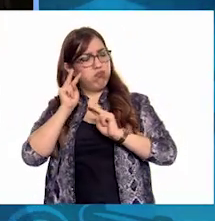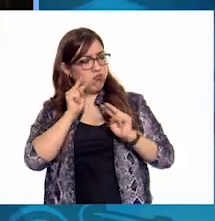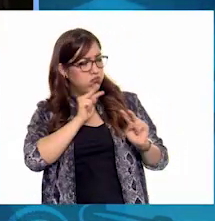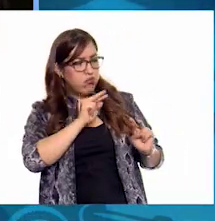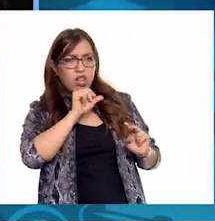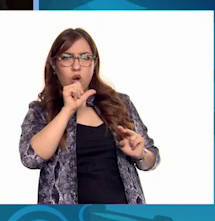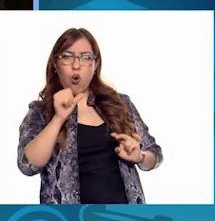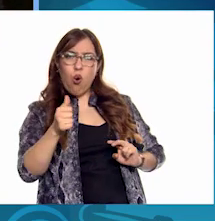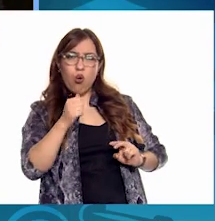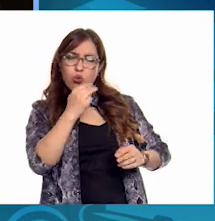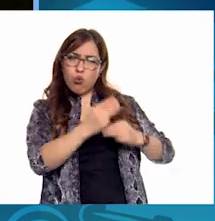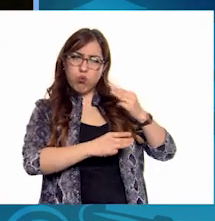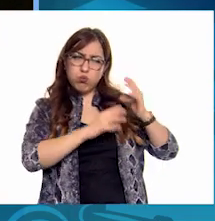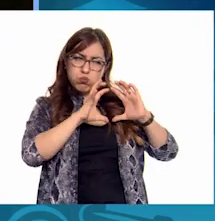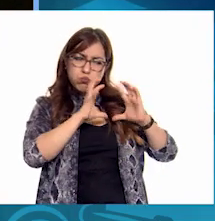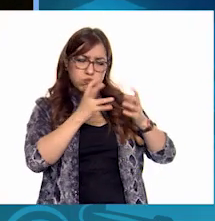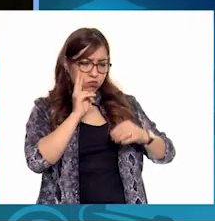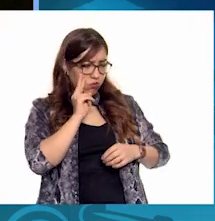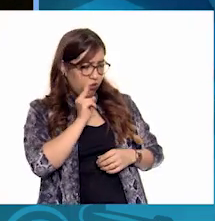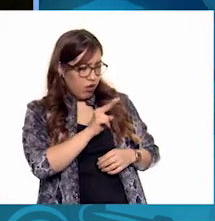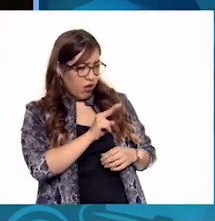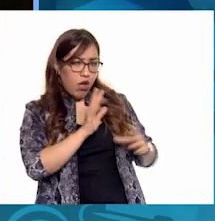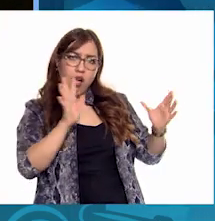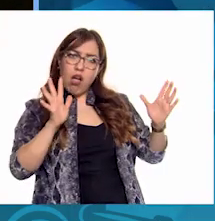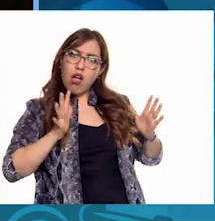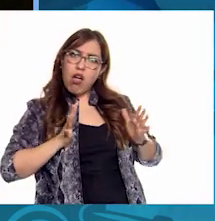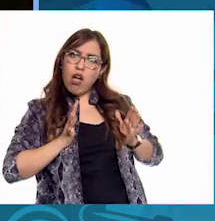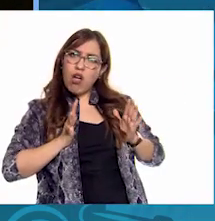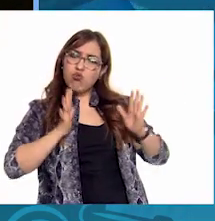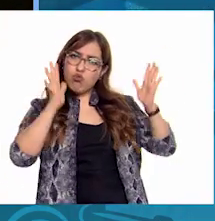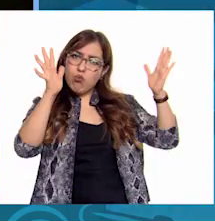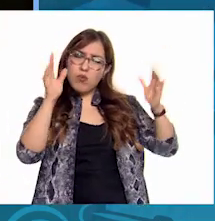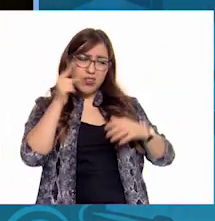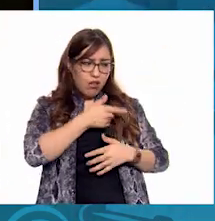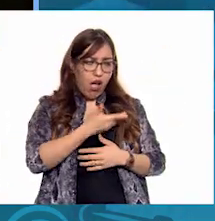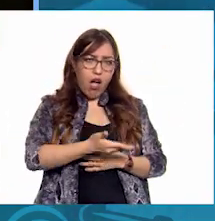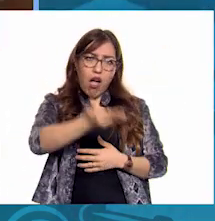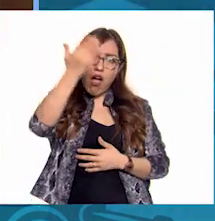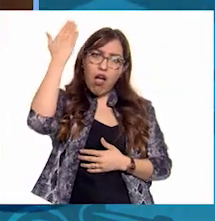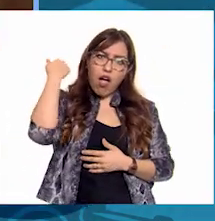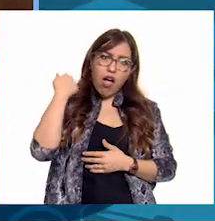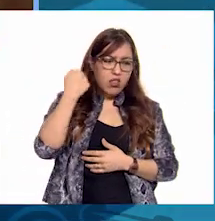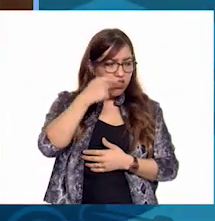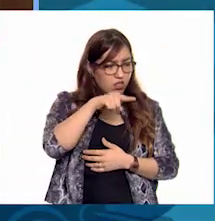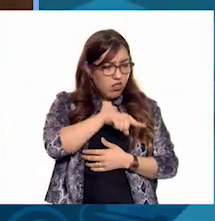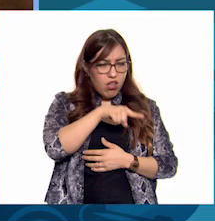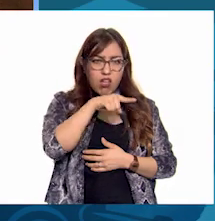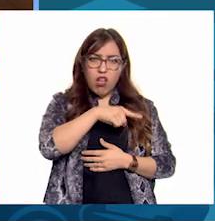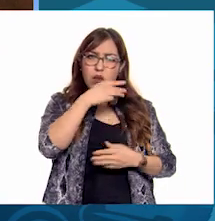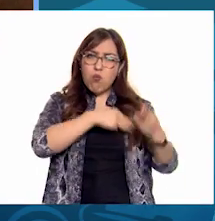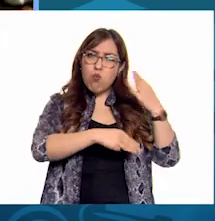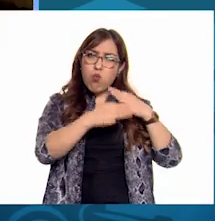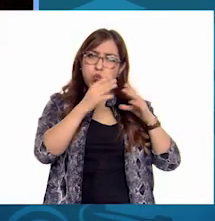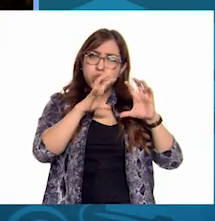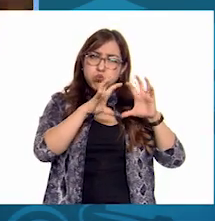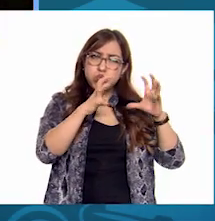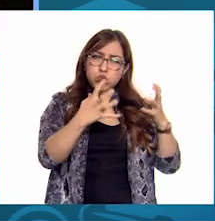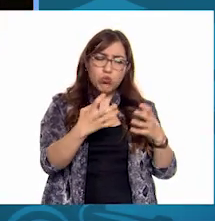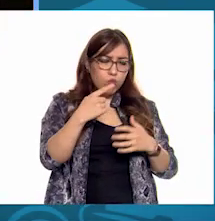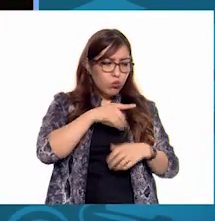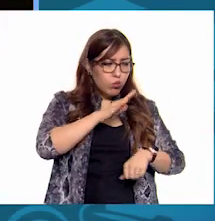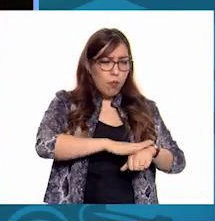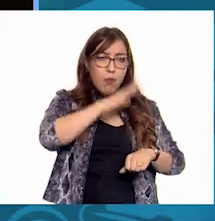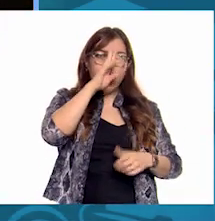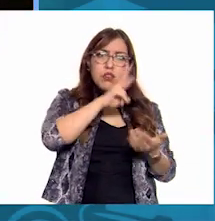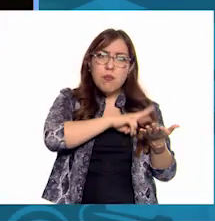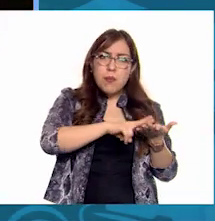sorprendieron Al ver como El planeta Monk Estaba Más verde Lleno de árboles